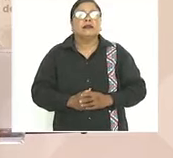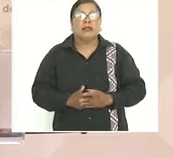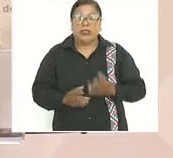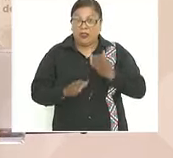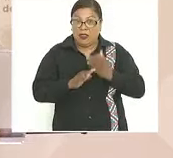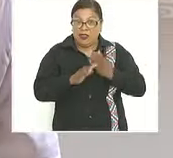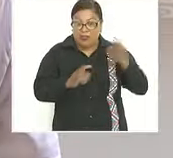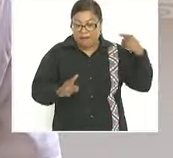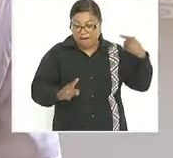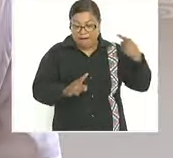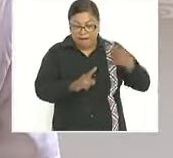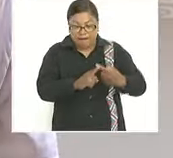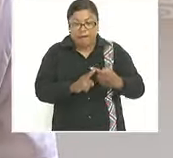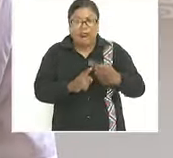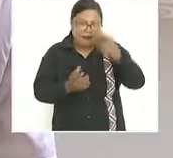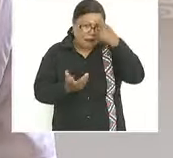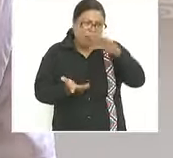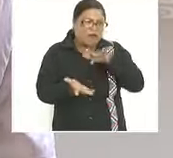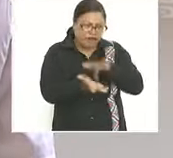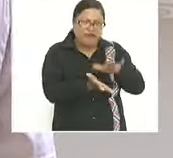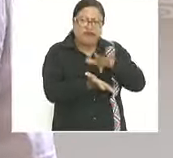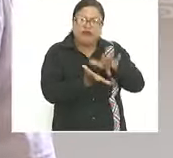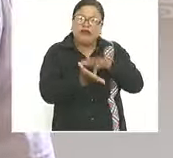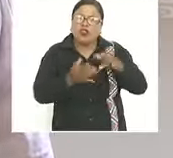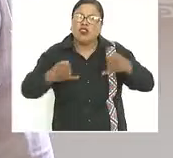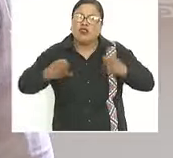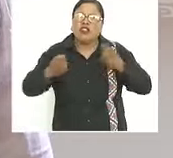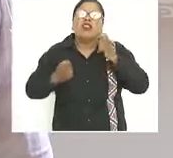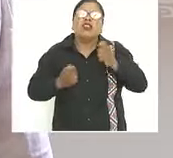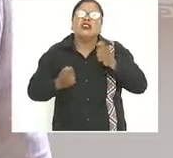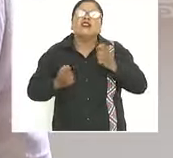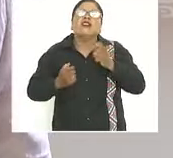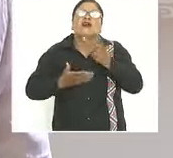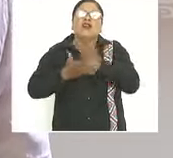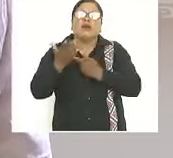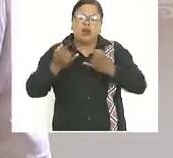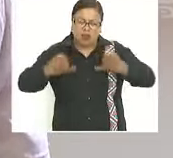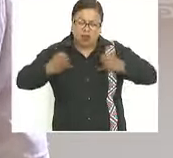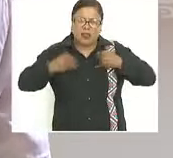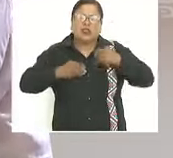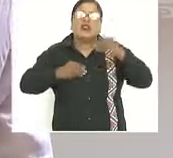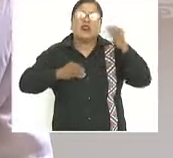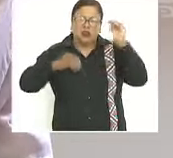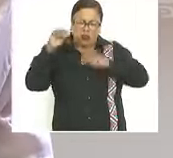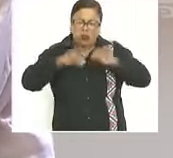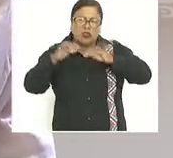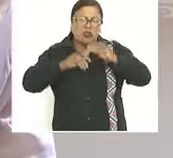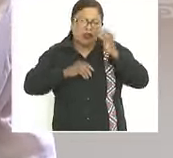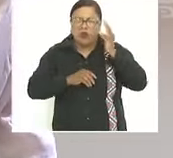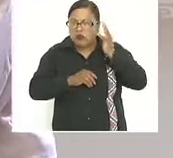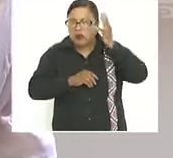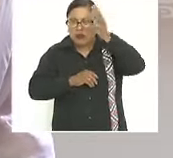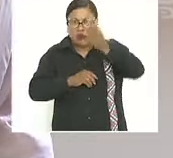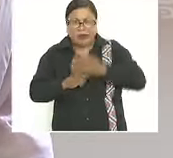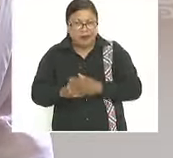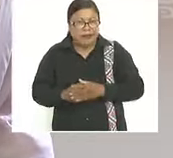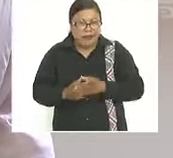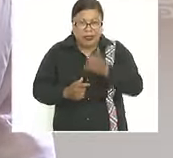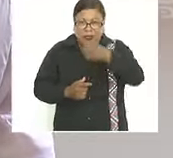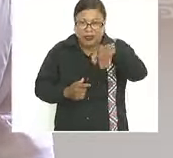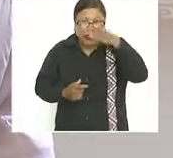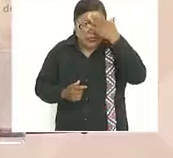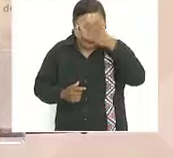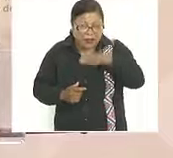llevamos para apoyar a los jóvenes en el programa de jóvenes construyendo el futuro saben cuánto invirtieron